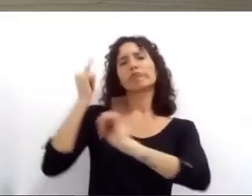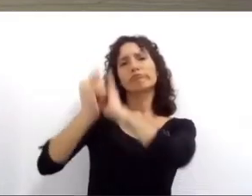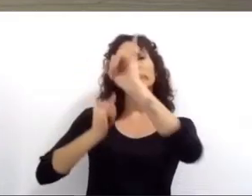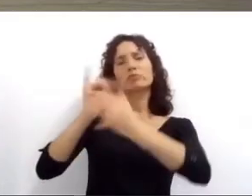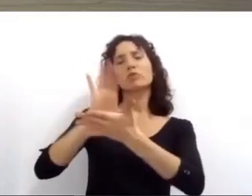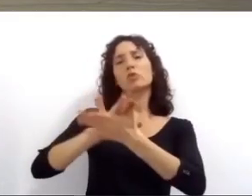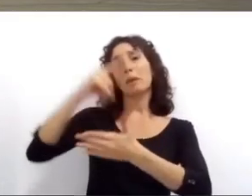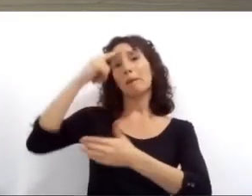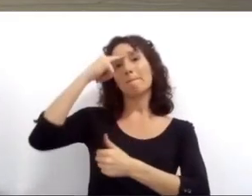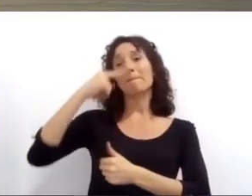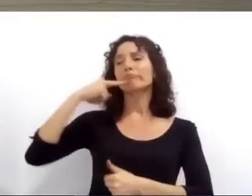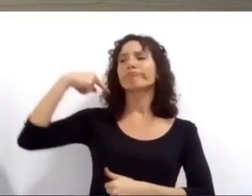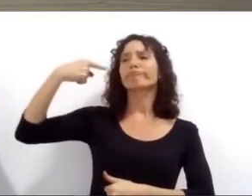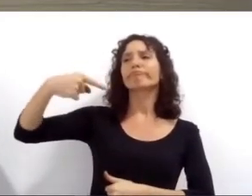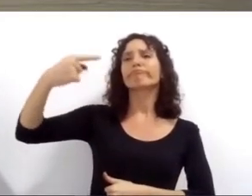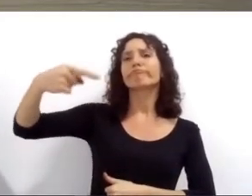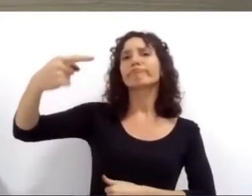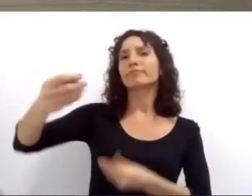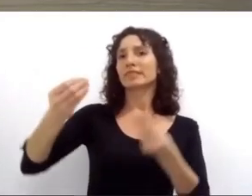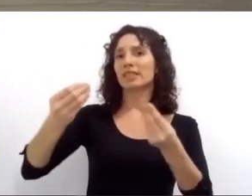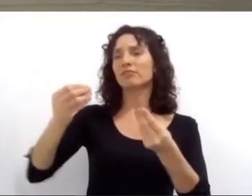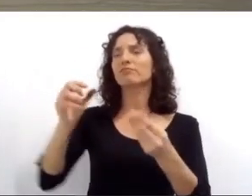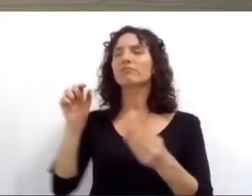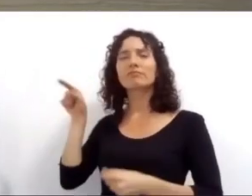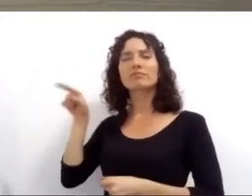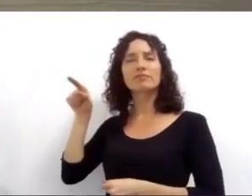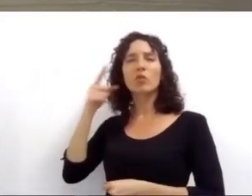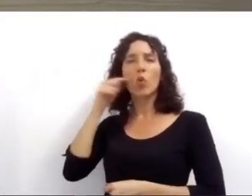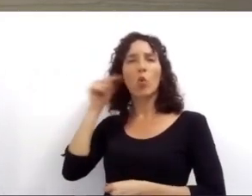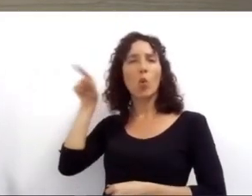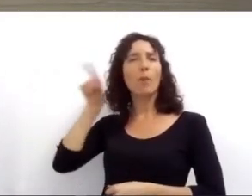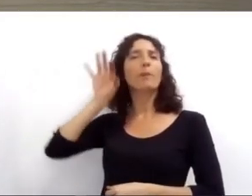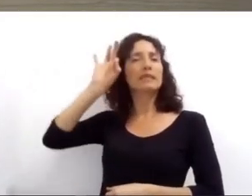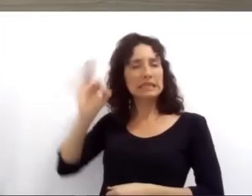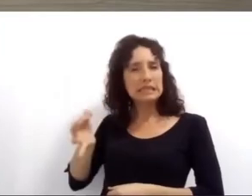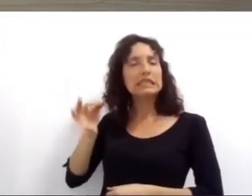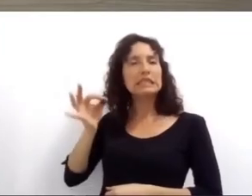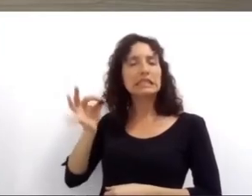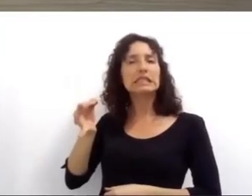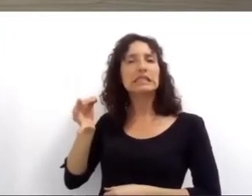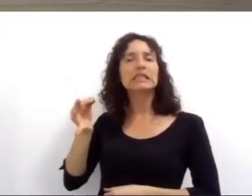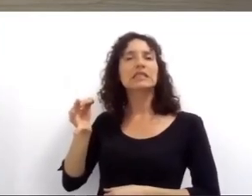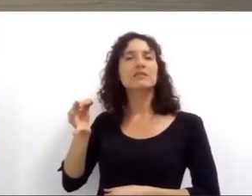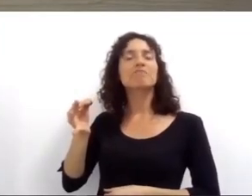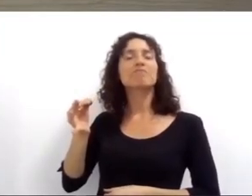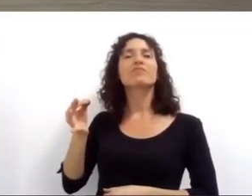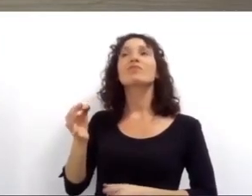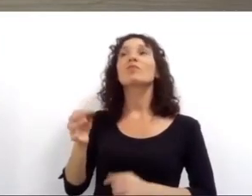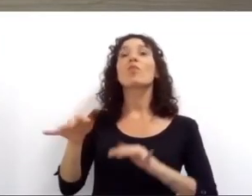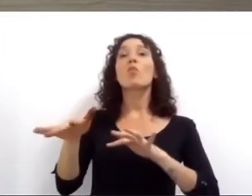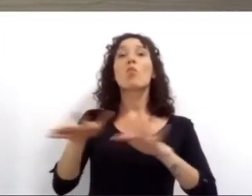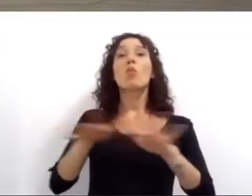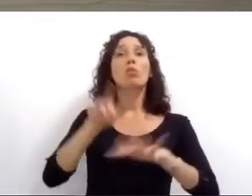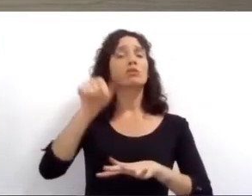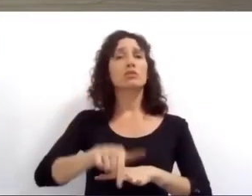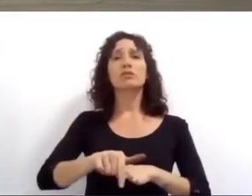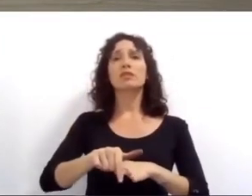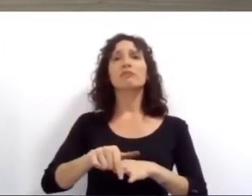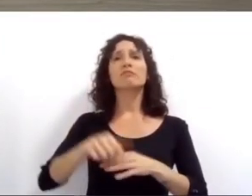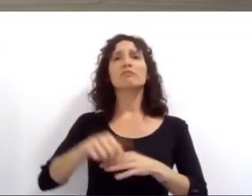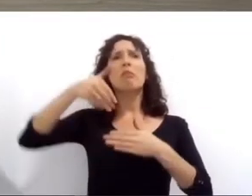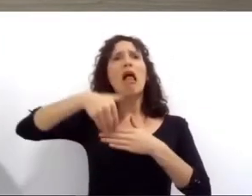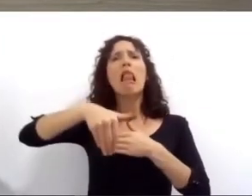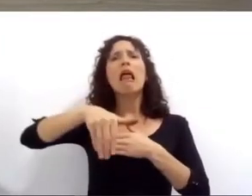meses sabemos cada uno de ustedes y yo que estamos en un mundo mucho más imprevisible del que imaginamos